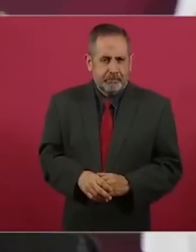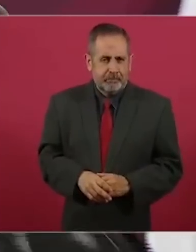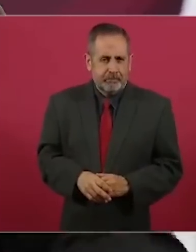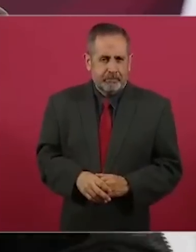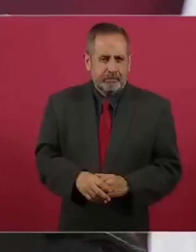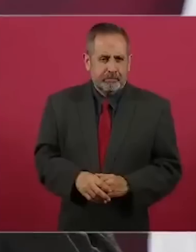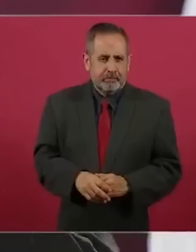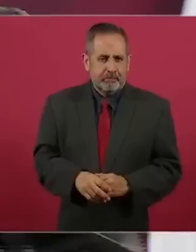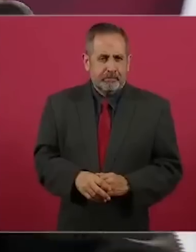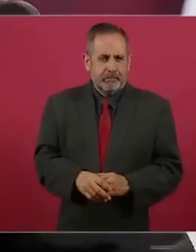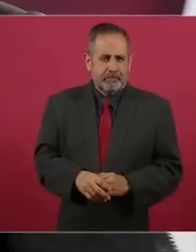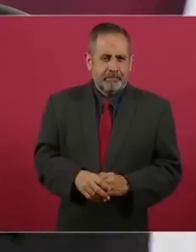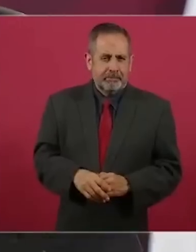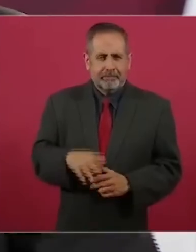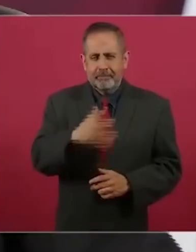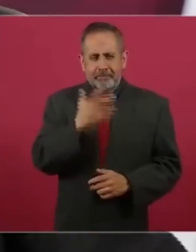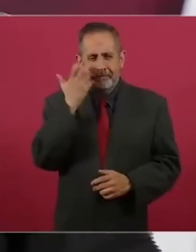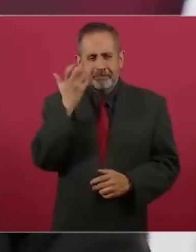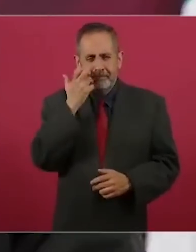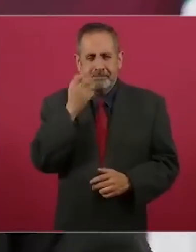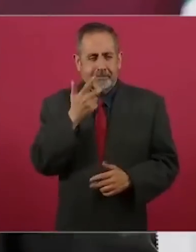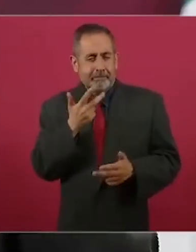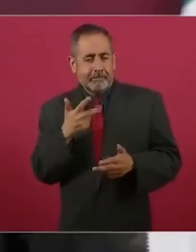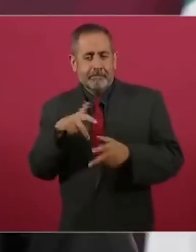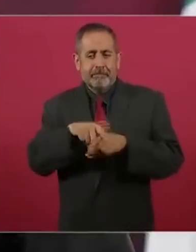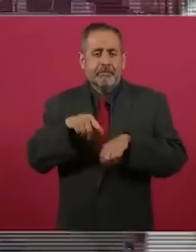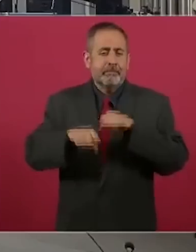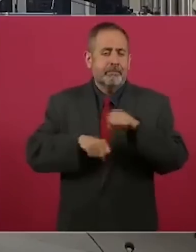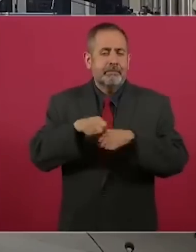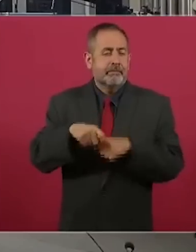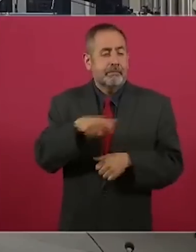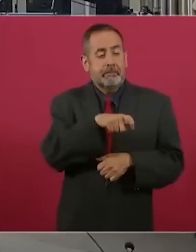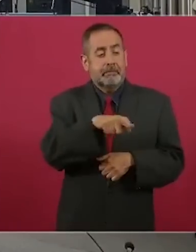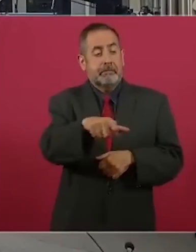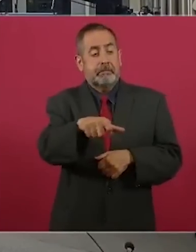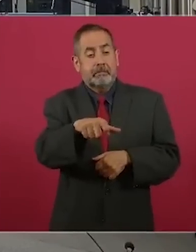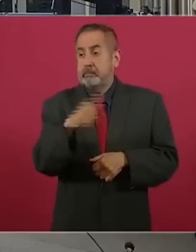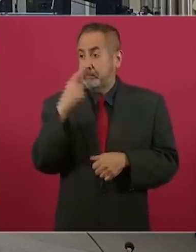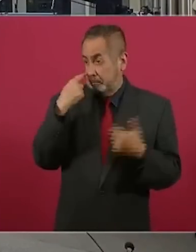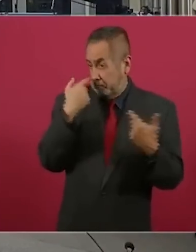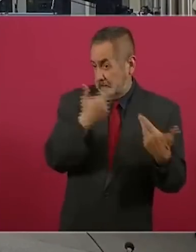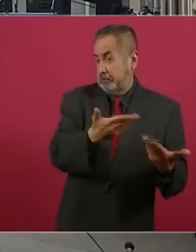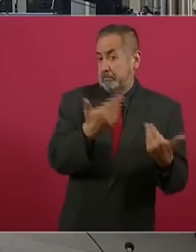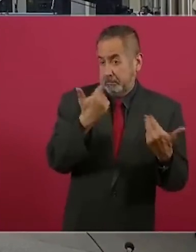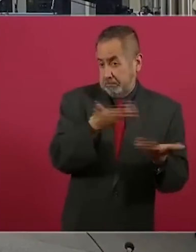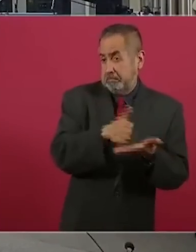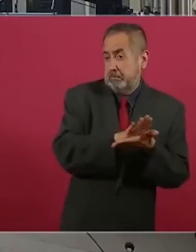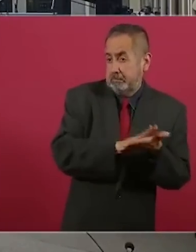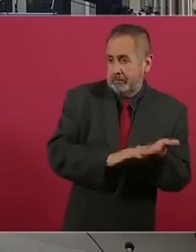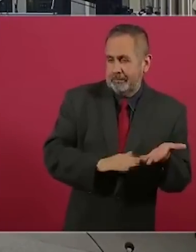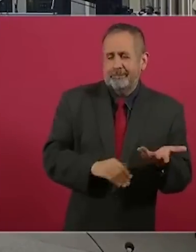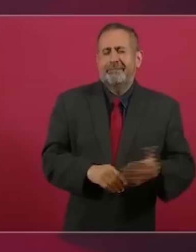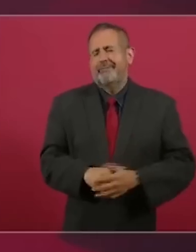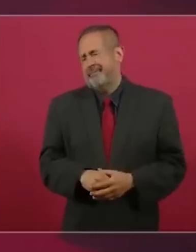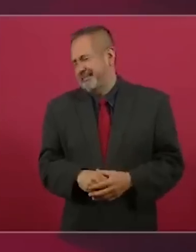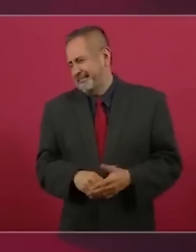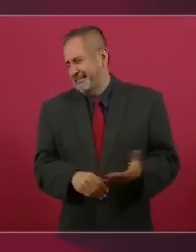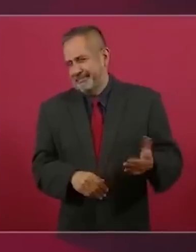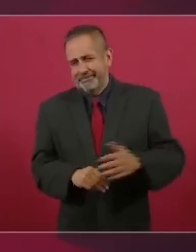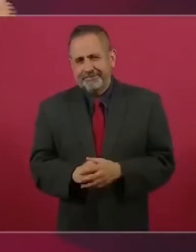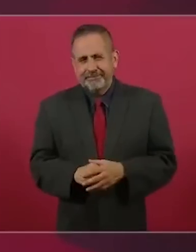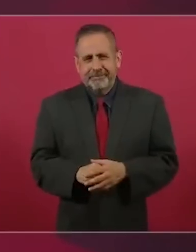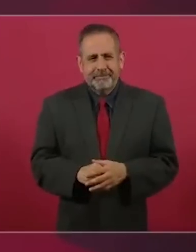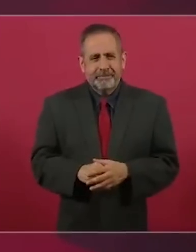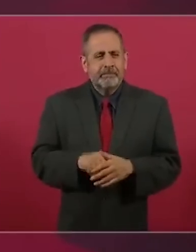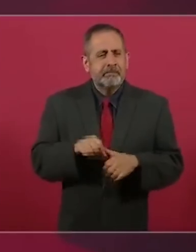me subo a una bicicleta o llego en